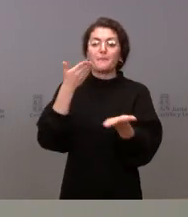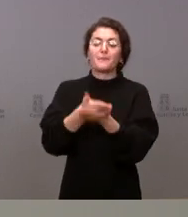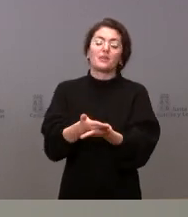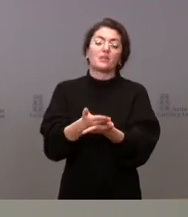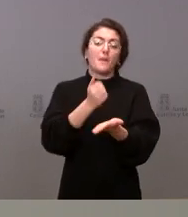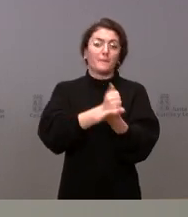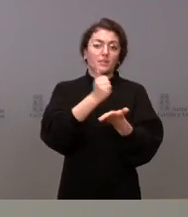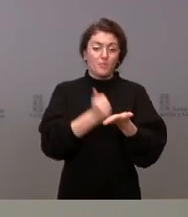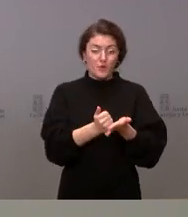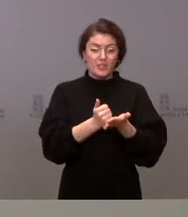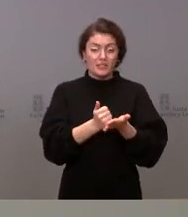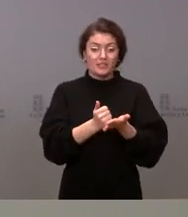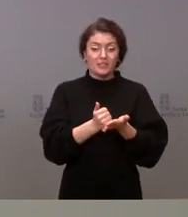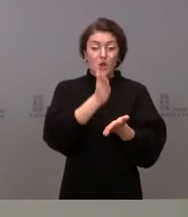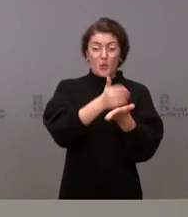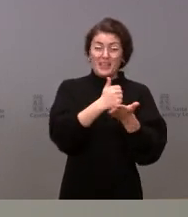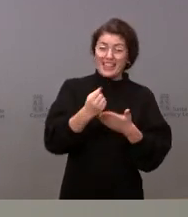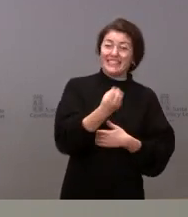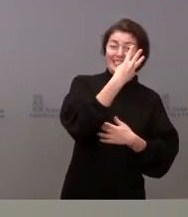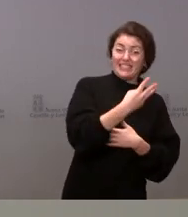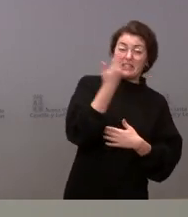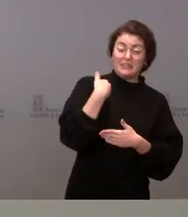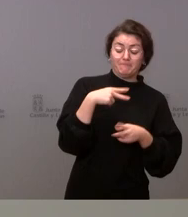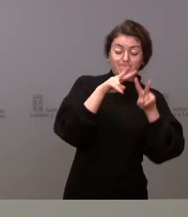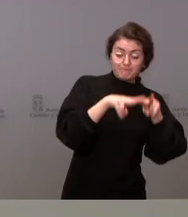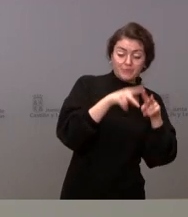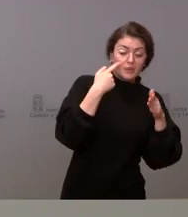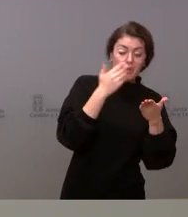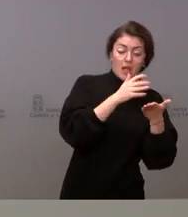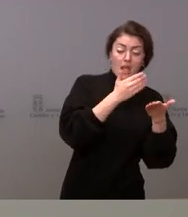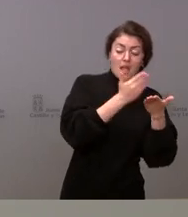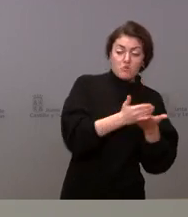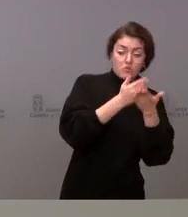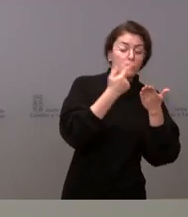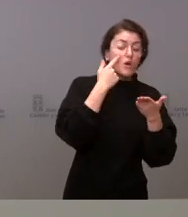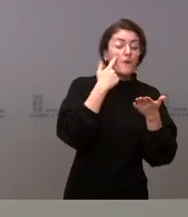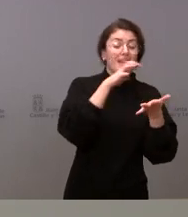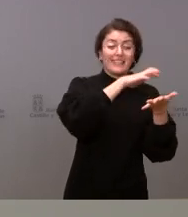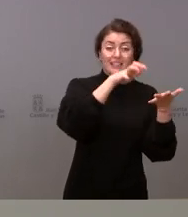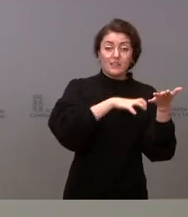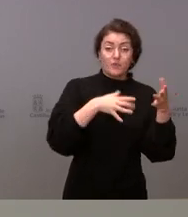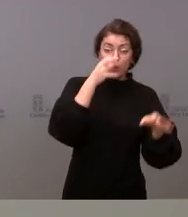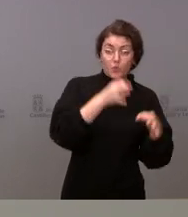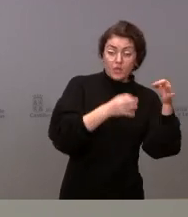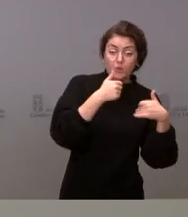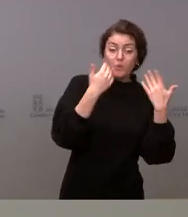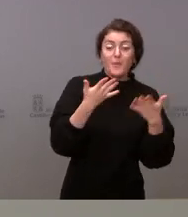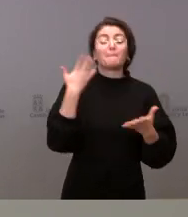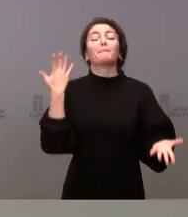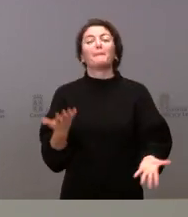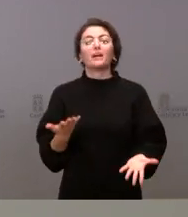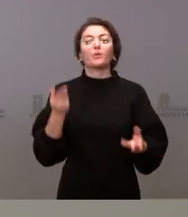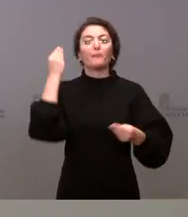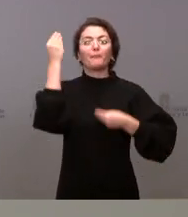ámbitos. Tres lo estamos estudiando, estamos pendientes del informe jurídico, pero creemos que nuestra apuesta tiene que ir